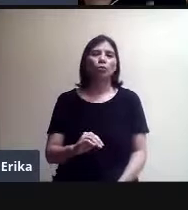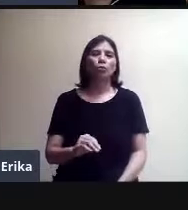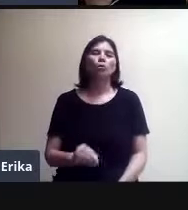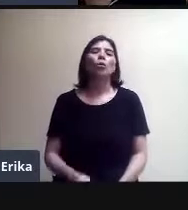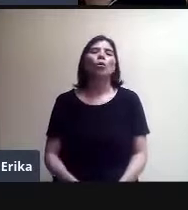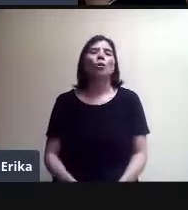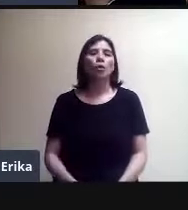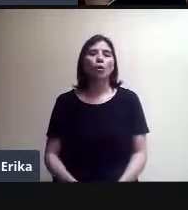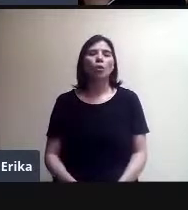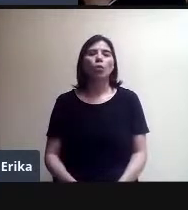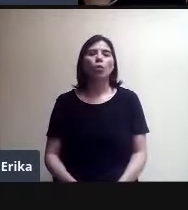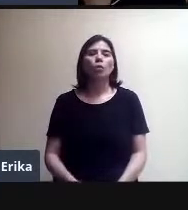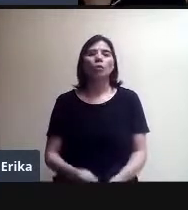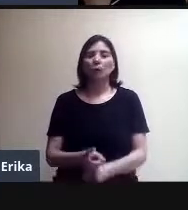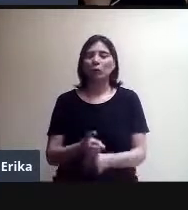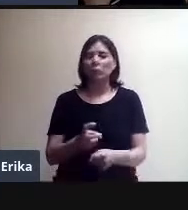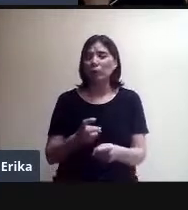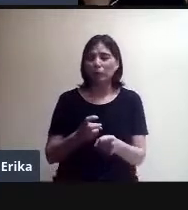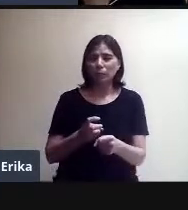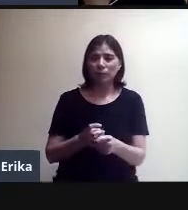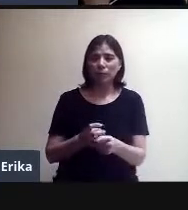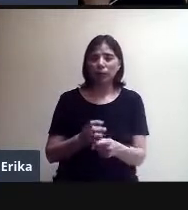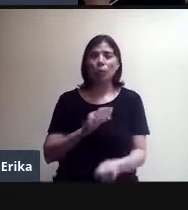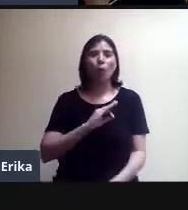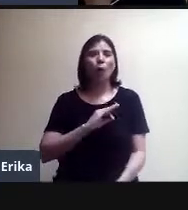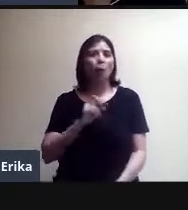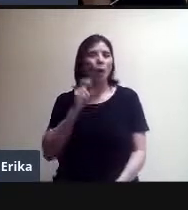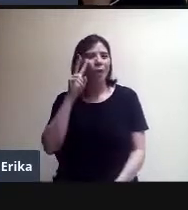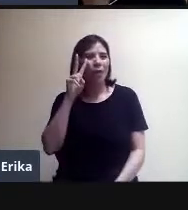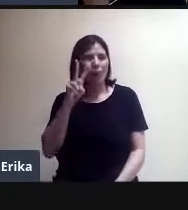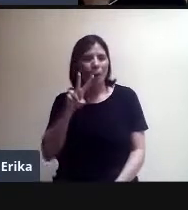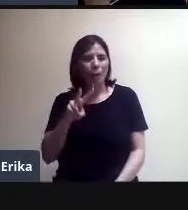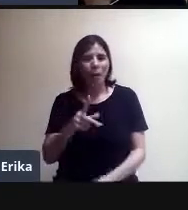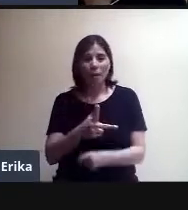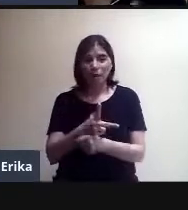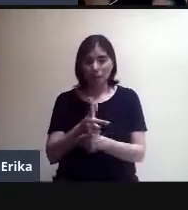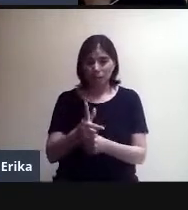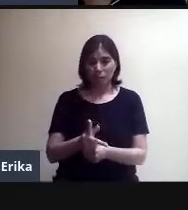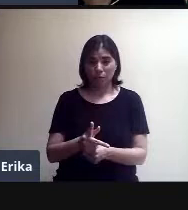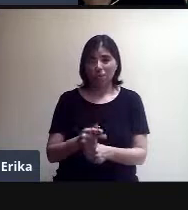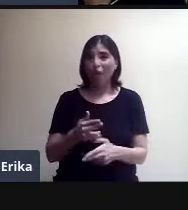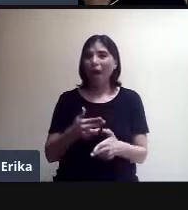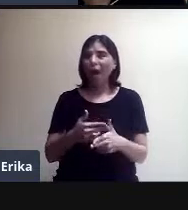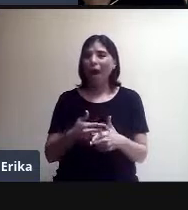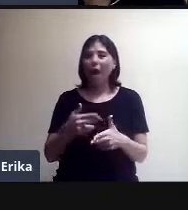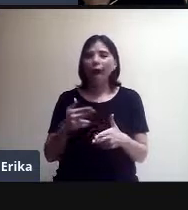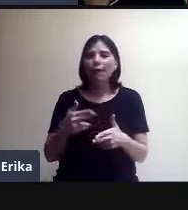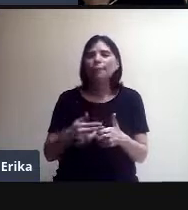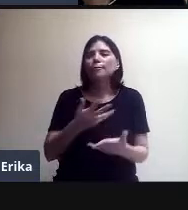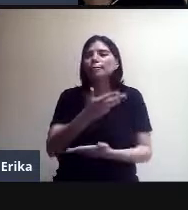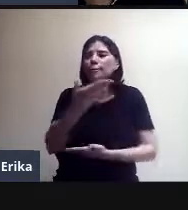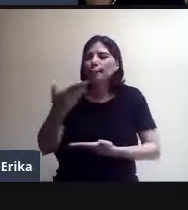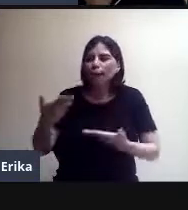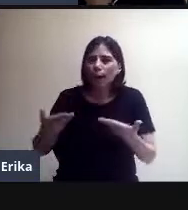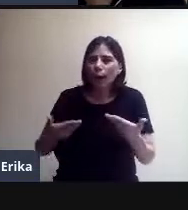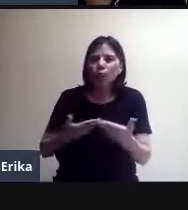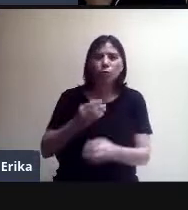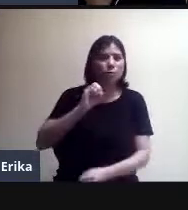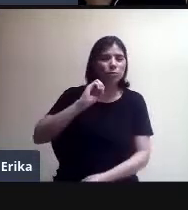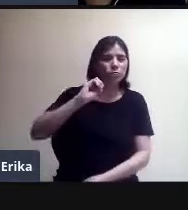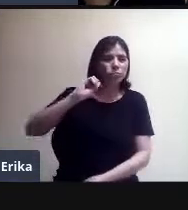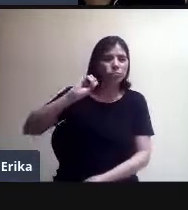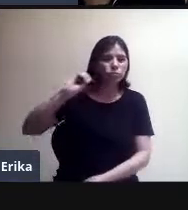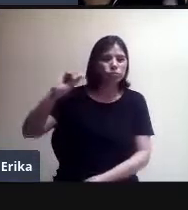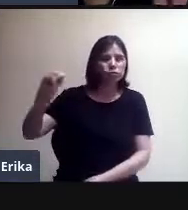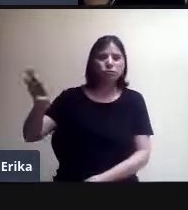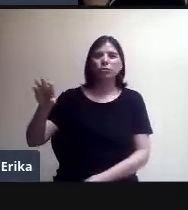Hasta que él no la comparta, hasta que él no la comparta por drive, hasta que él no tome ese vínculo de esa grabación y lo ponga en Classroom, por